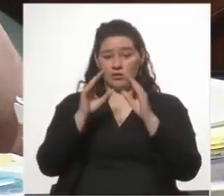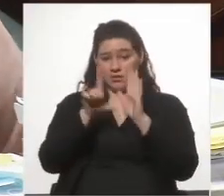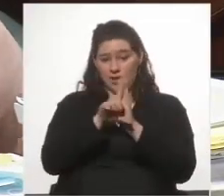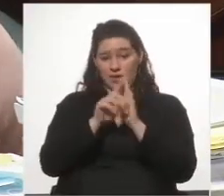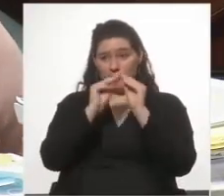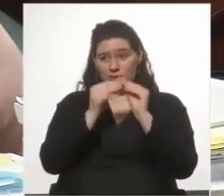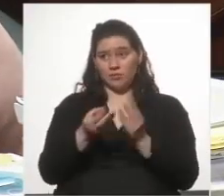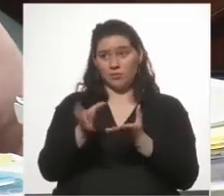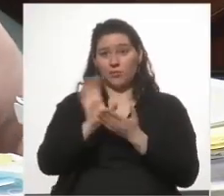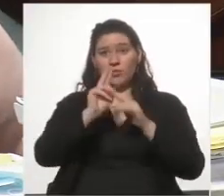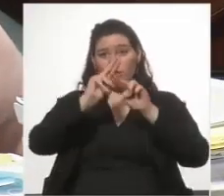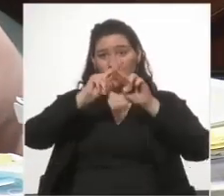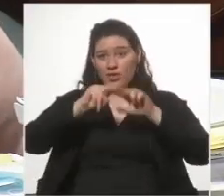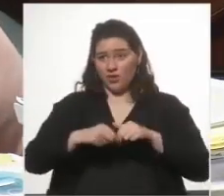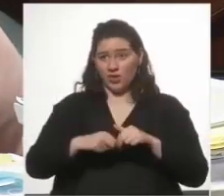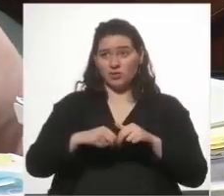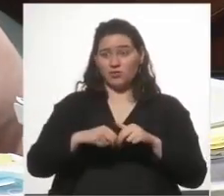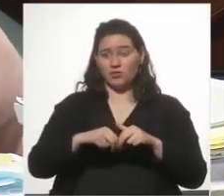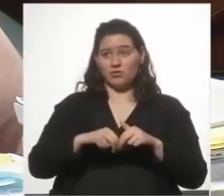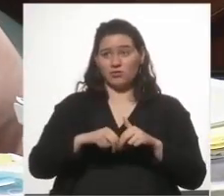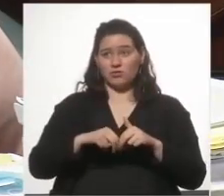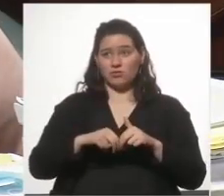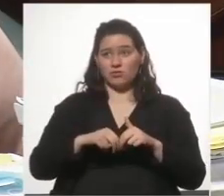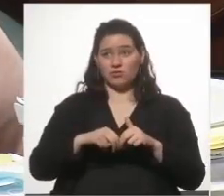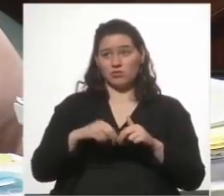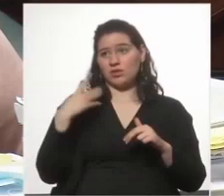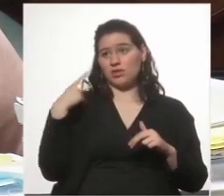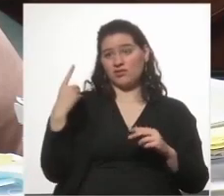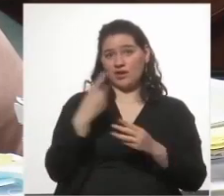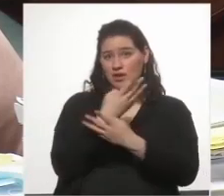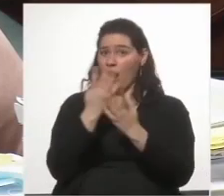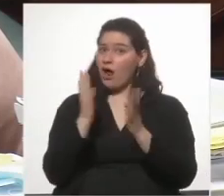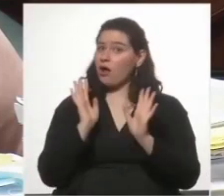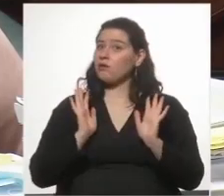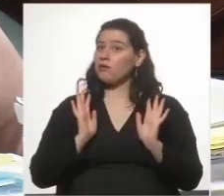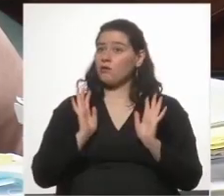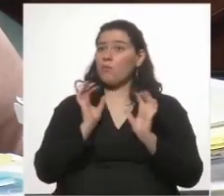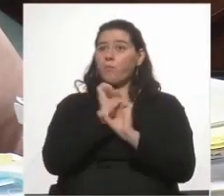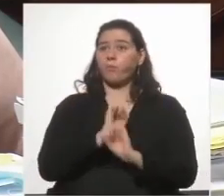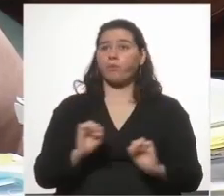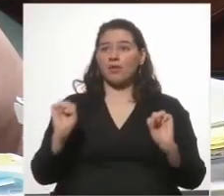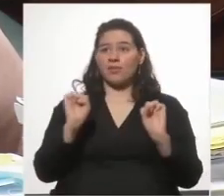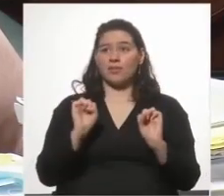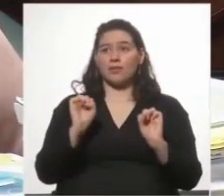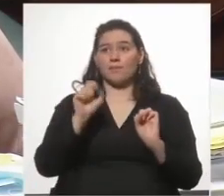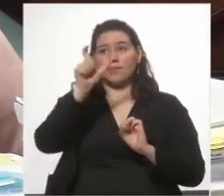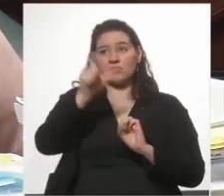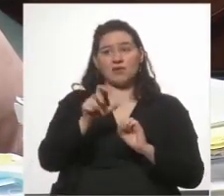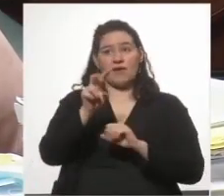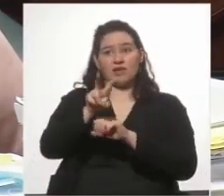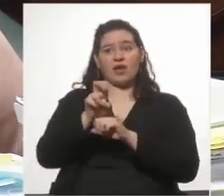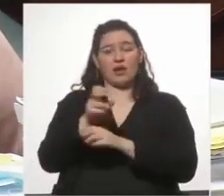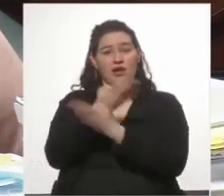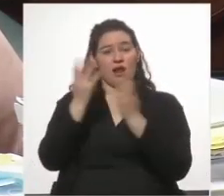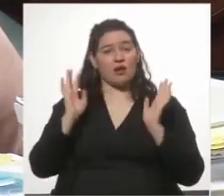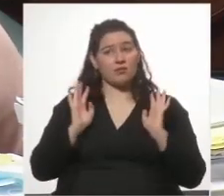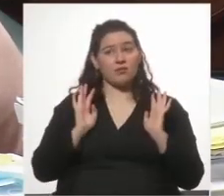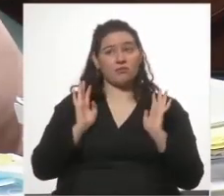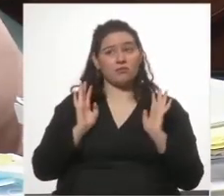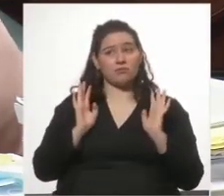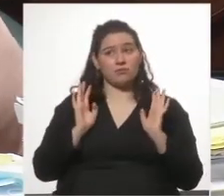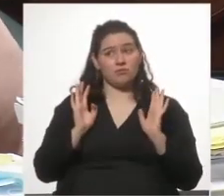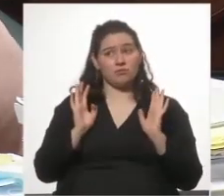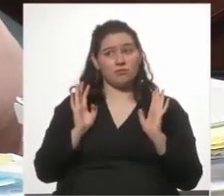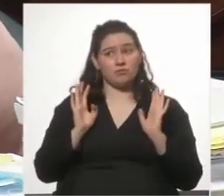derogación de las directivas generales que puede hacer el fiscal general a